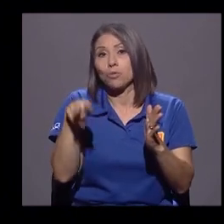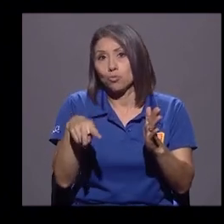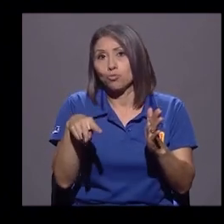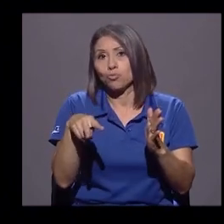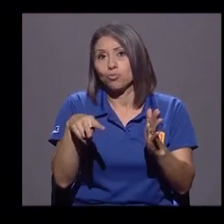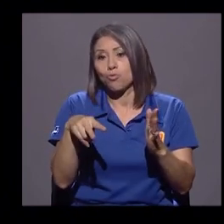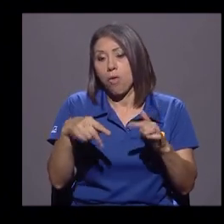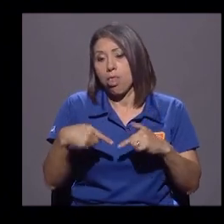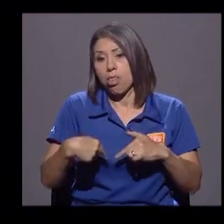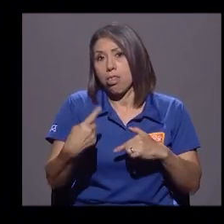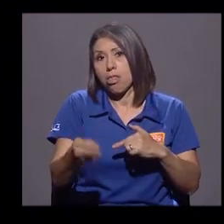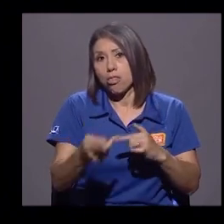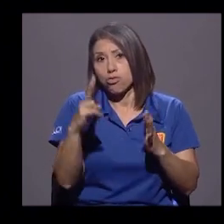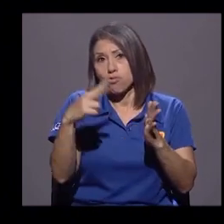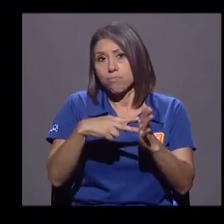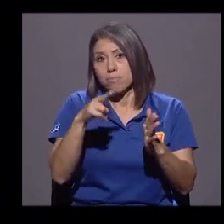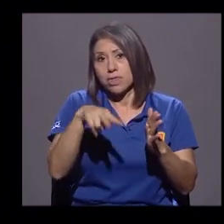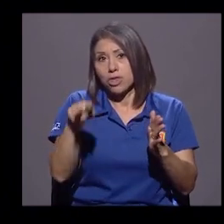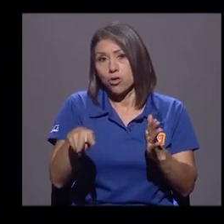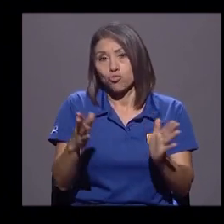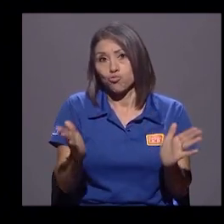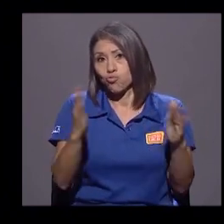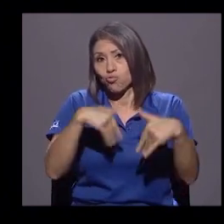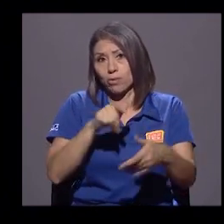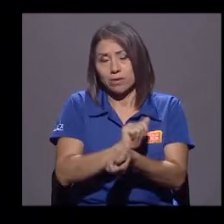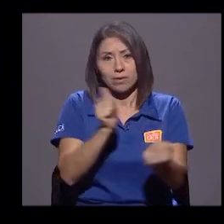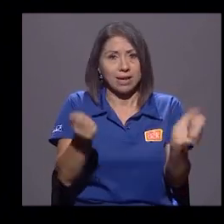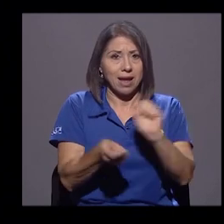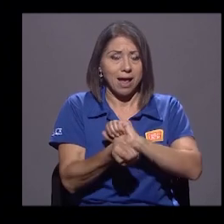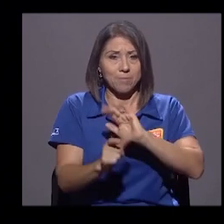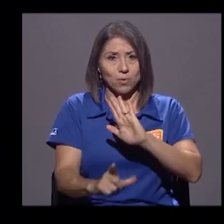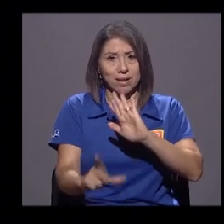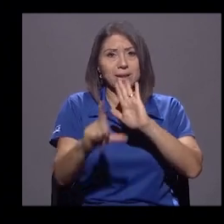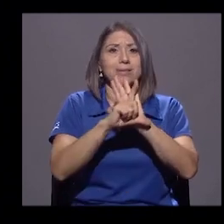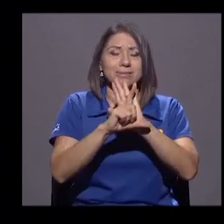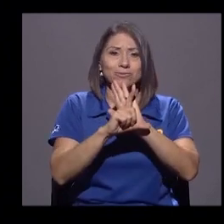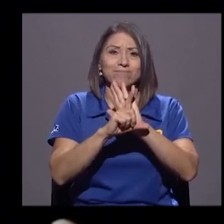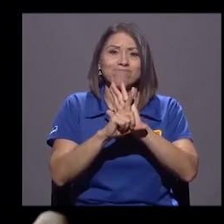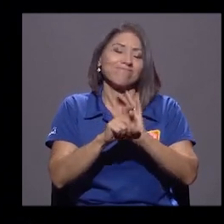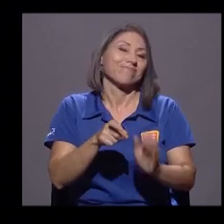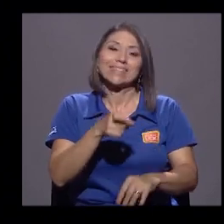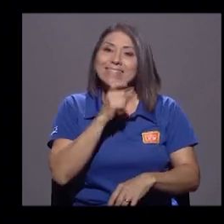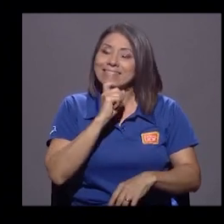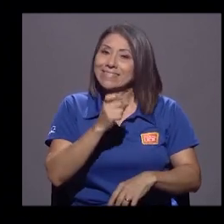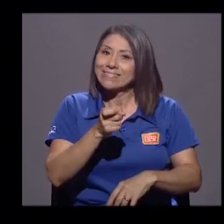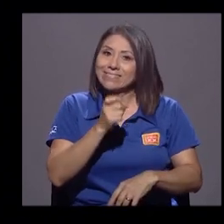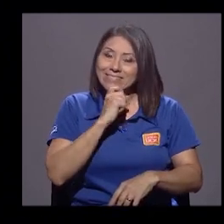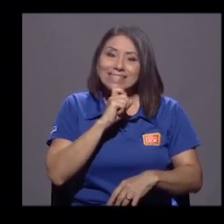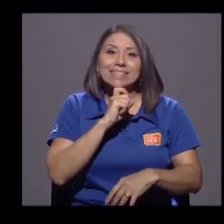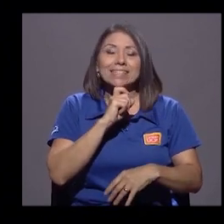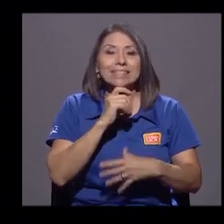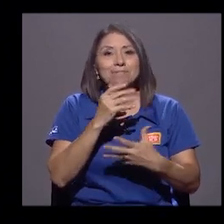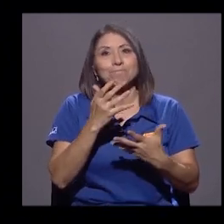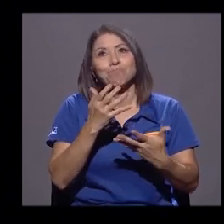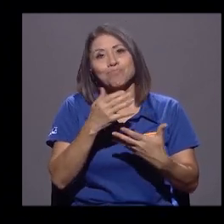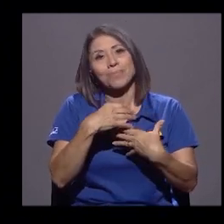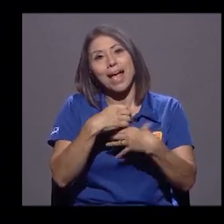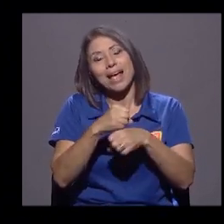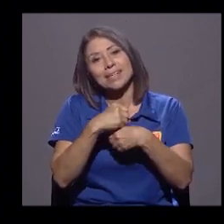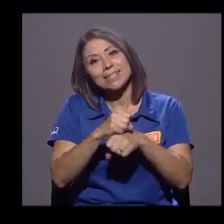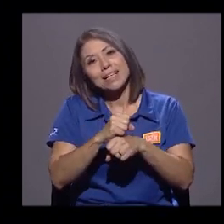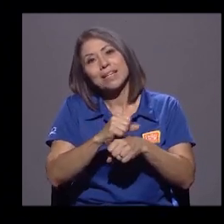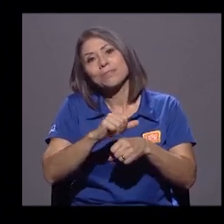no hay un cambio en la legislación, difícilmente puede haber otro parche, permítanme la